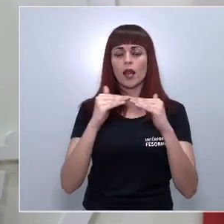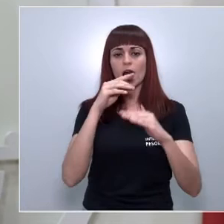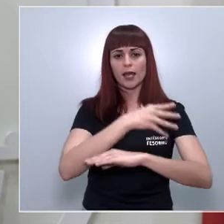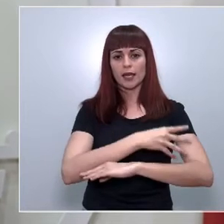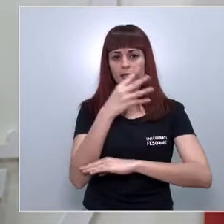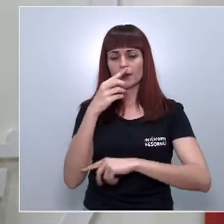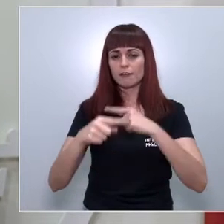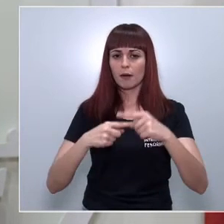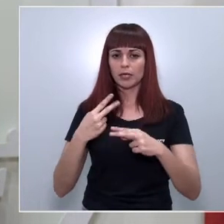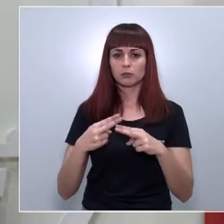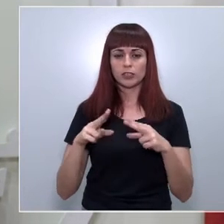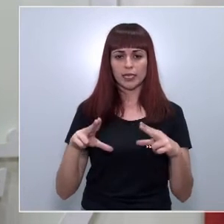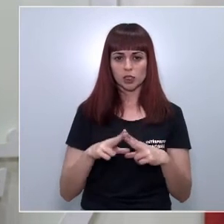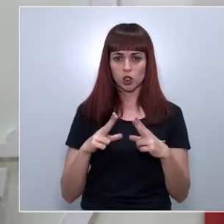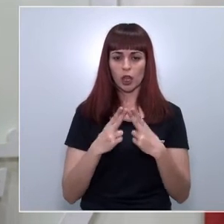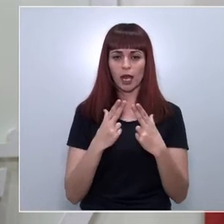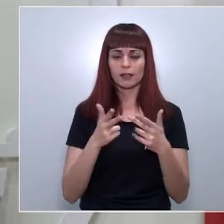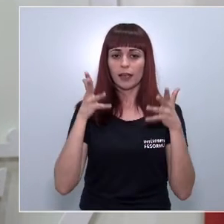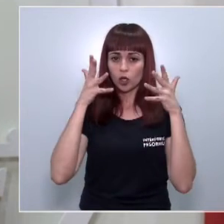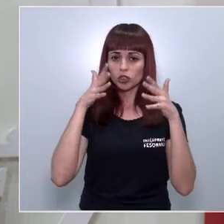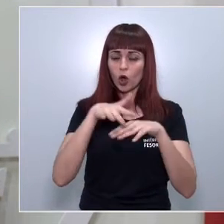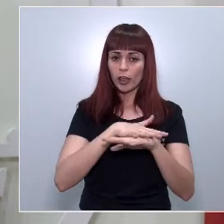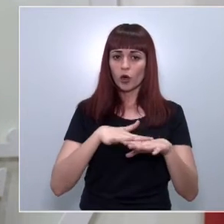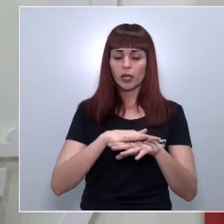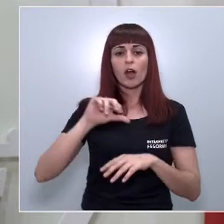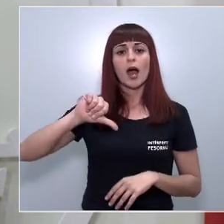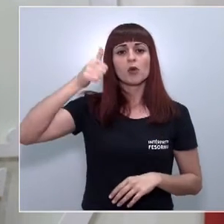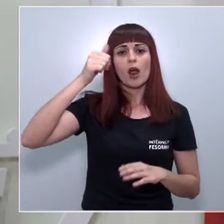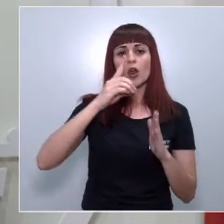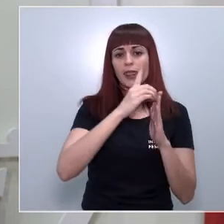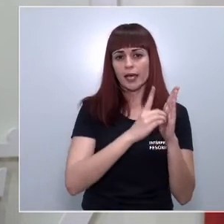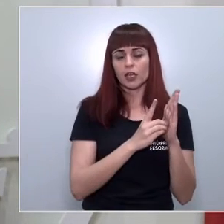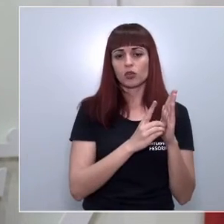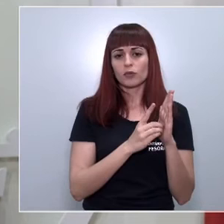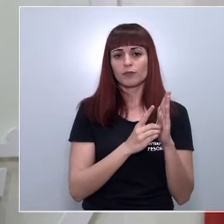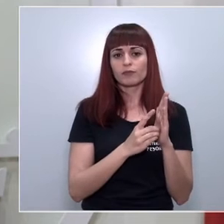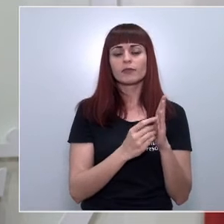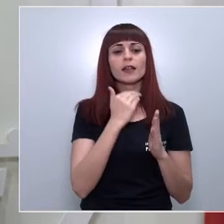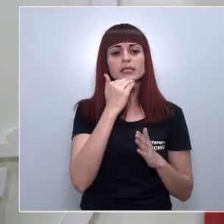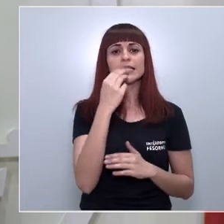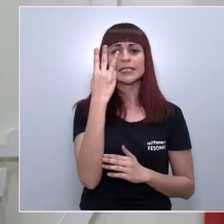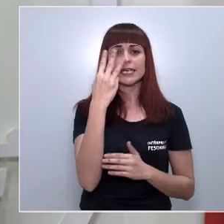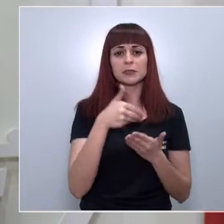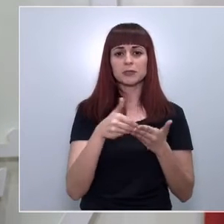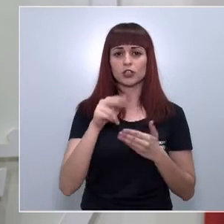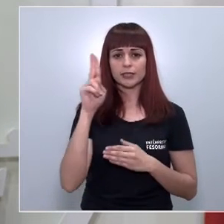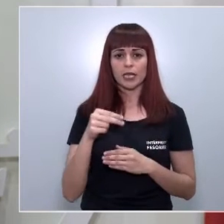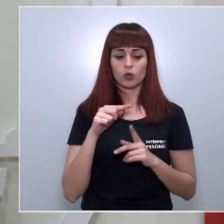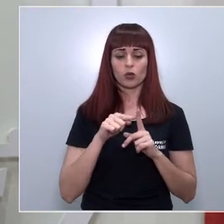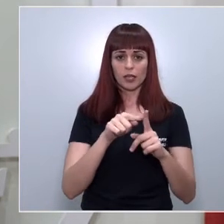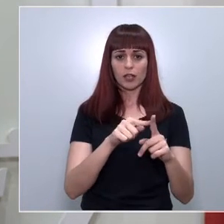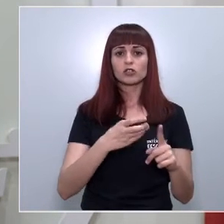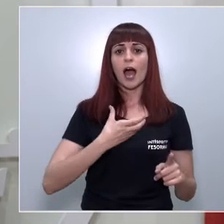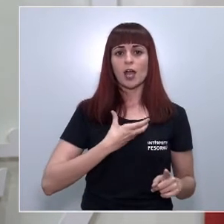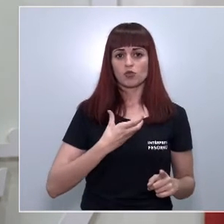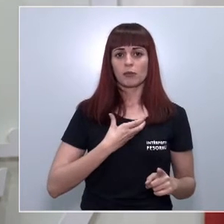Familias y Política Social, el Consejo de Gobierno ha aprobado un decreto que destina casi 3 millones de euros a los